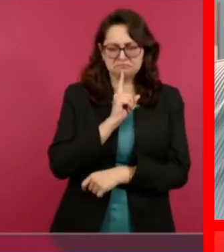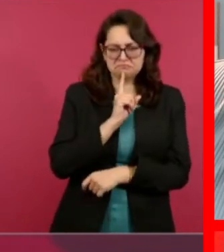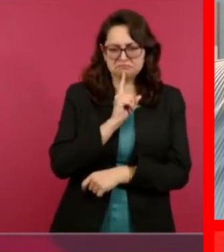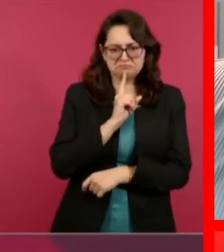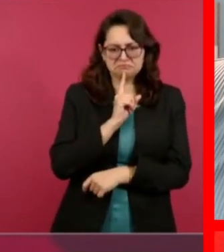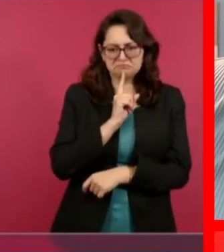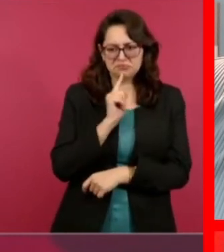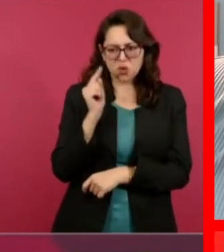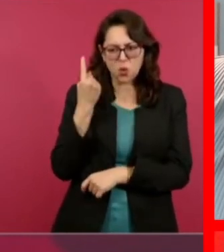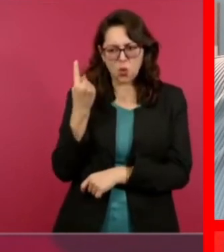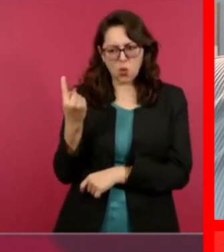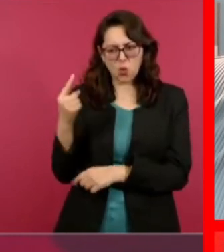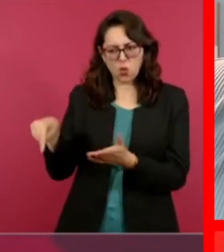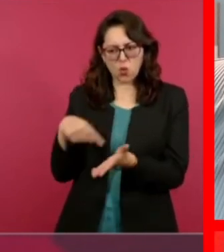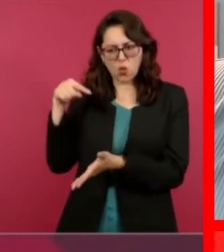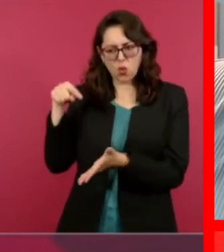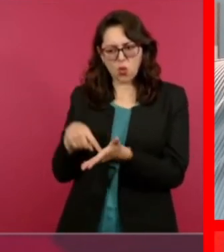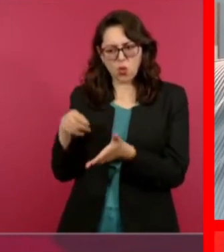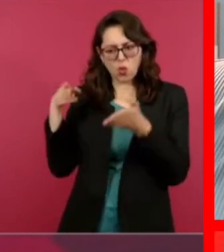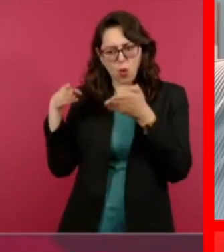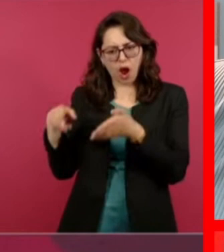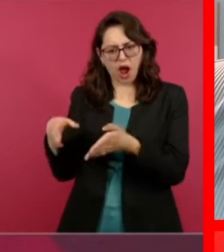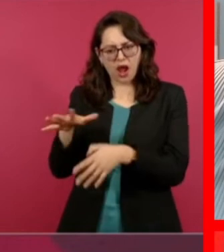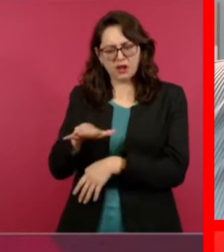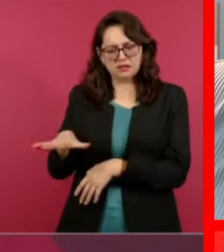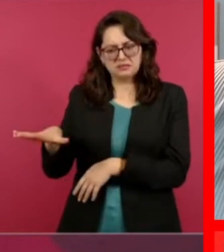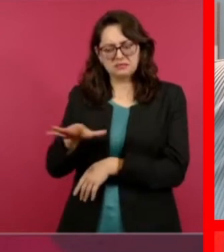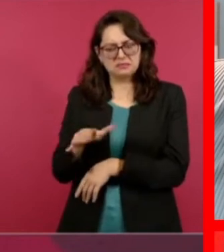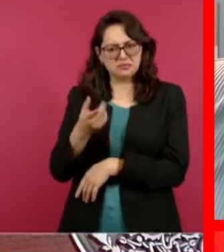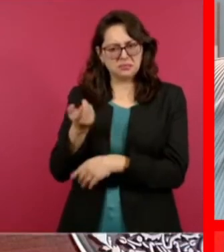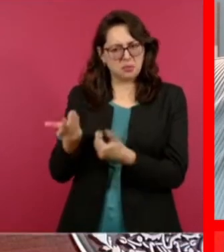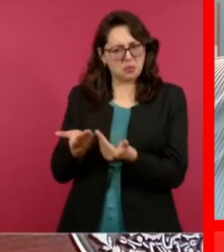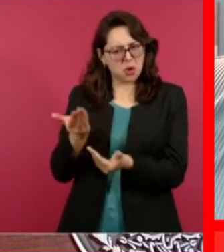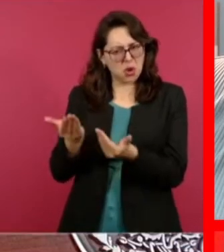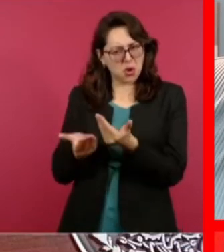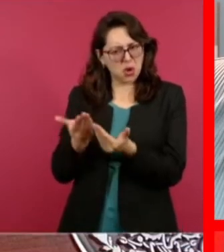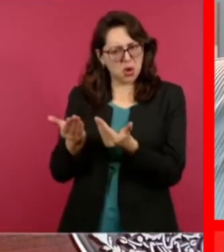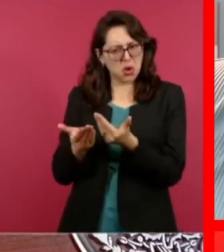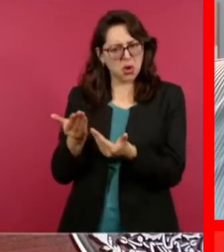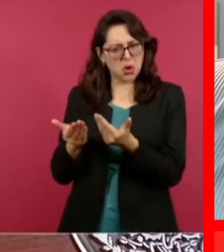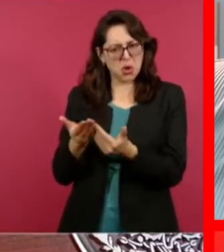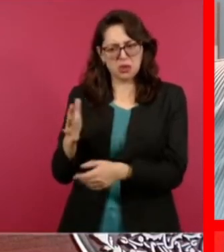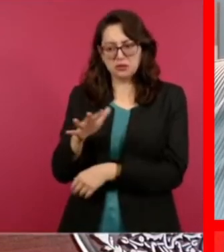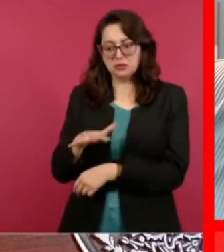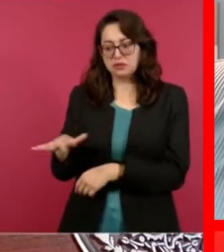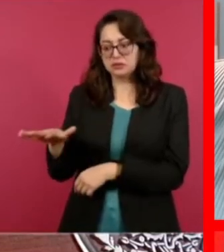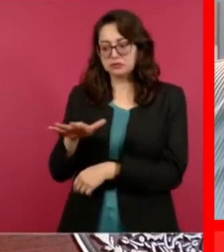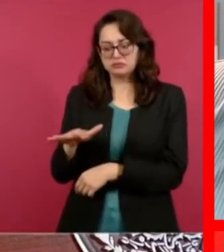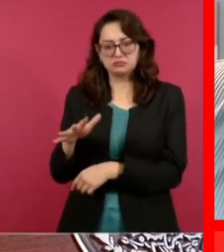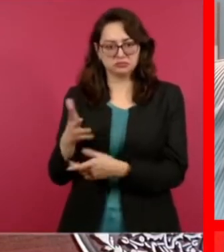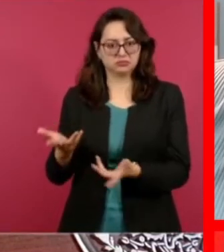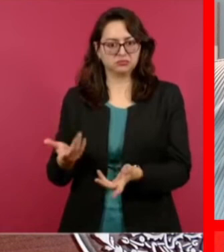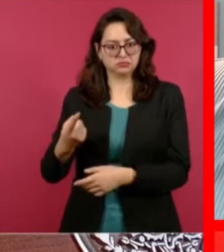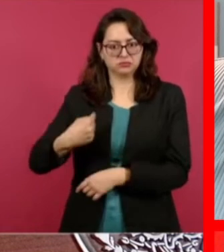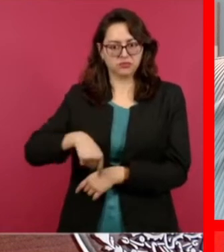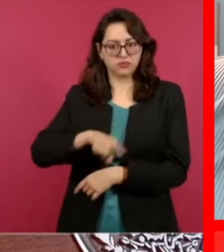limitado a una región y ya se está atendiendo.